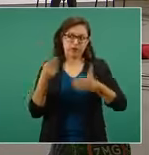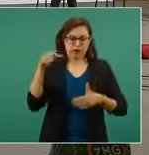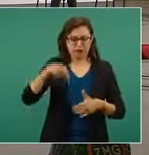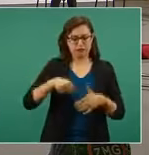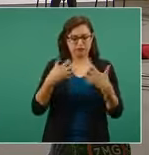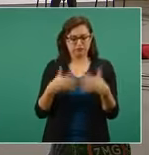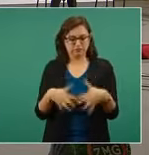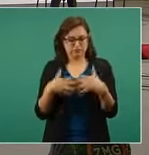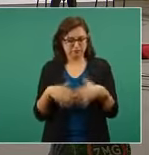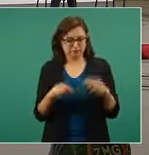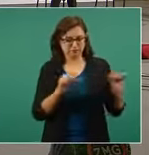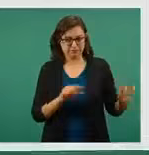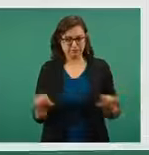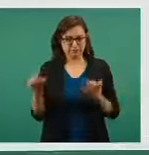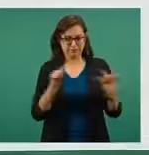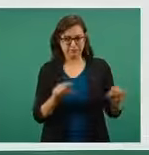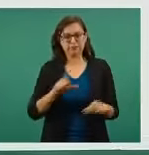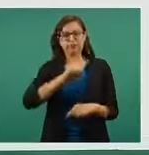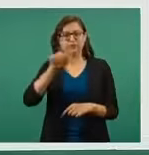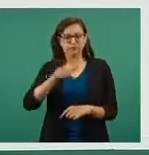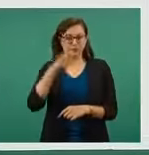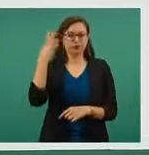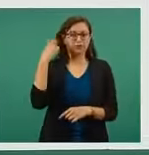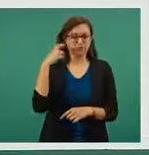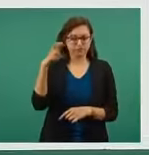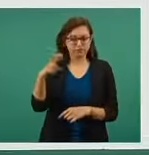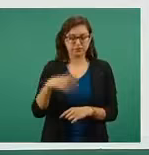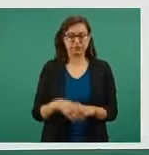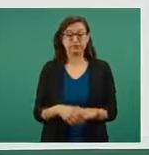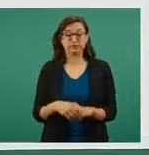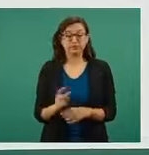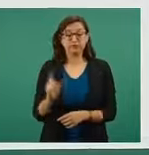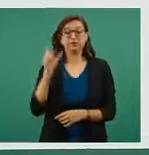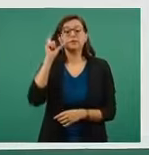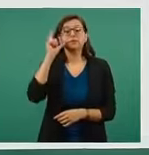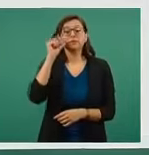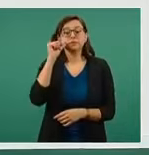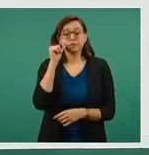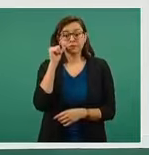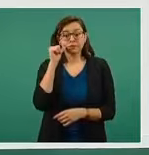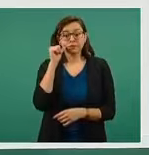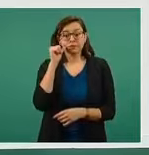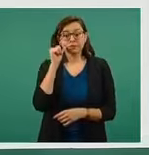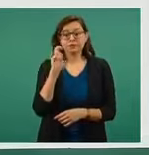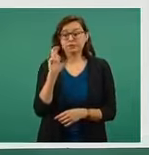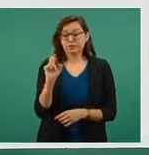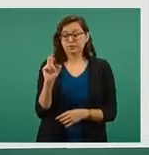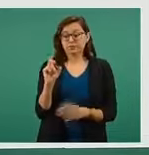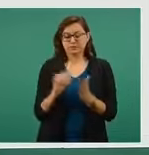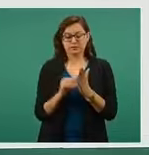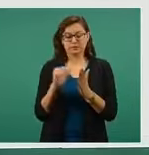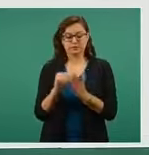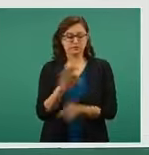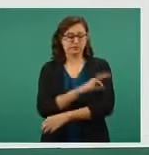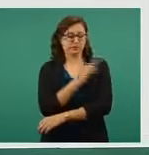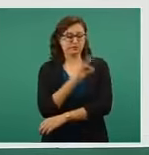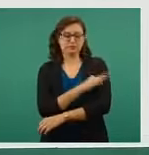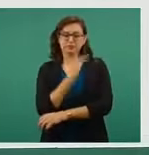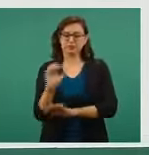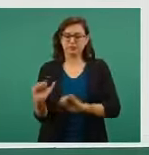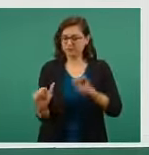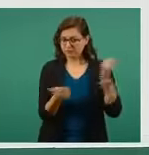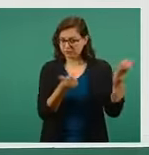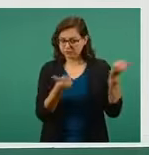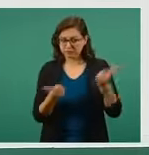Aquí está el viaje a Moscú. Para el día de mañana vamos a llegar a 30 millones de dosis recibidas o